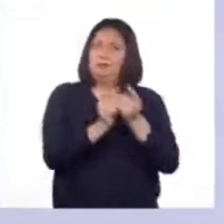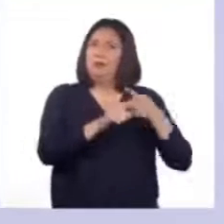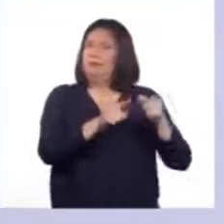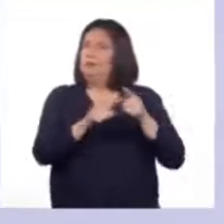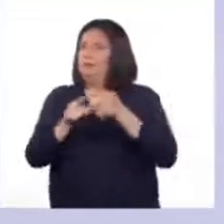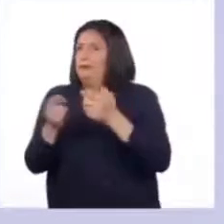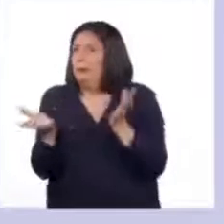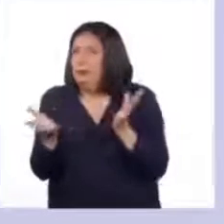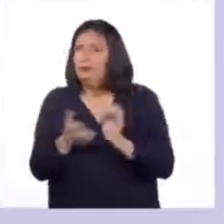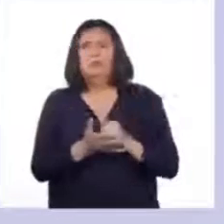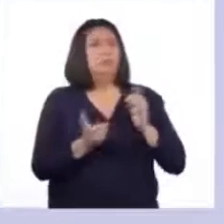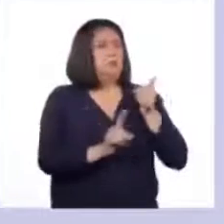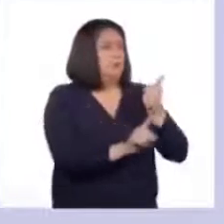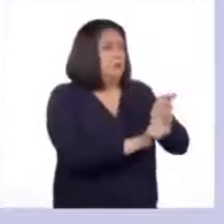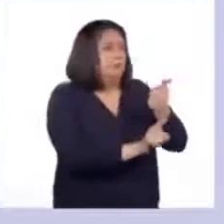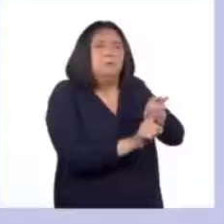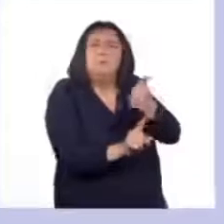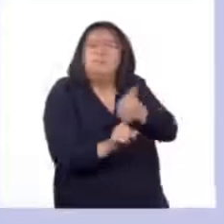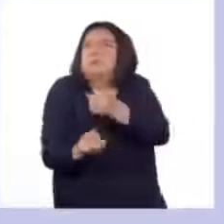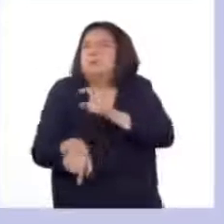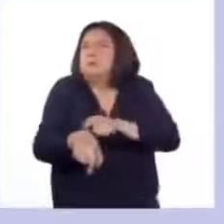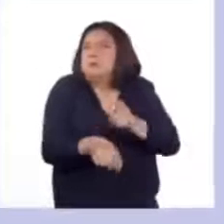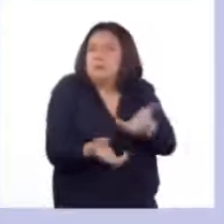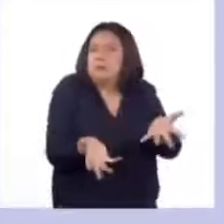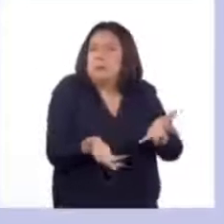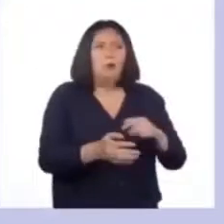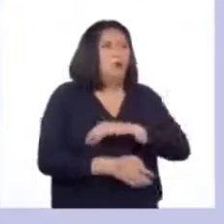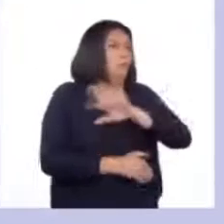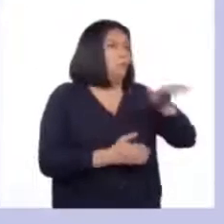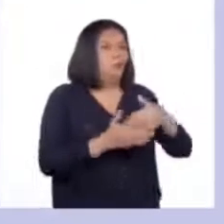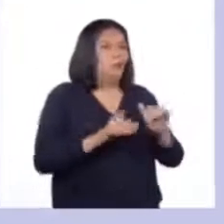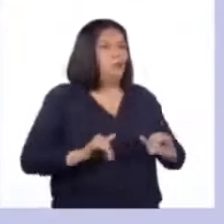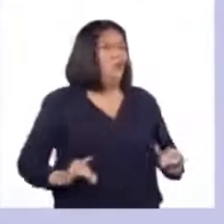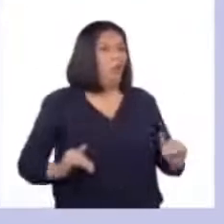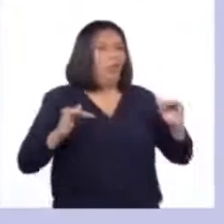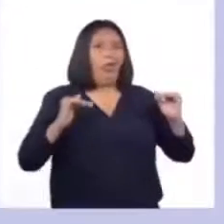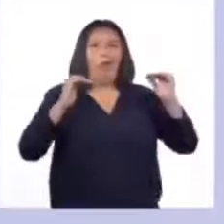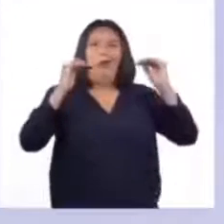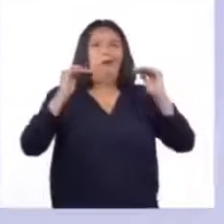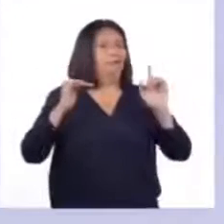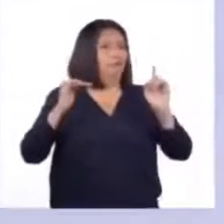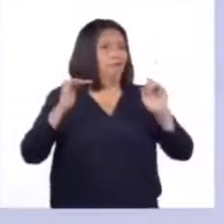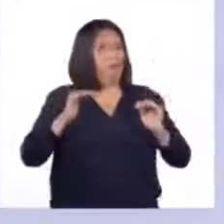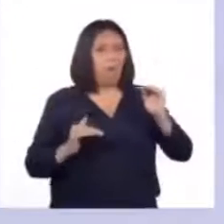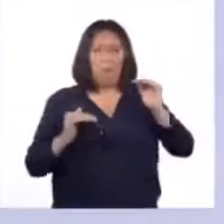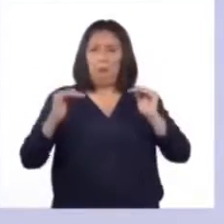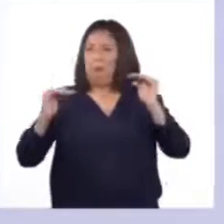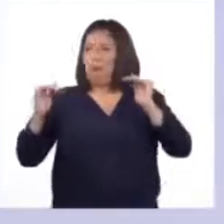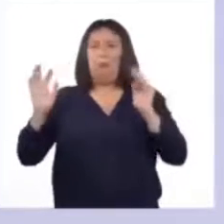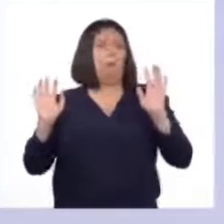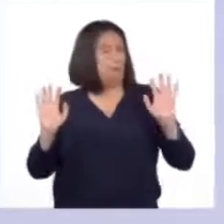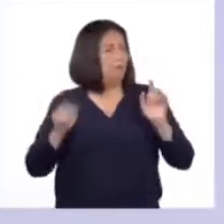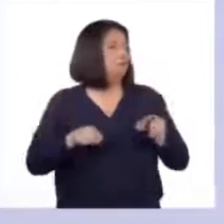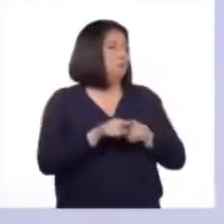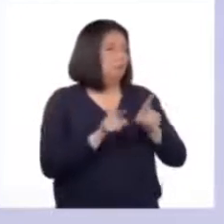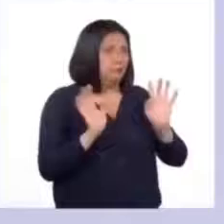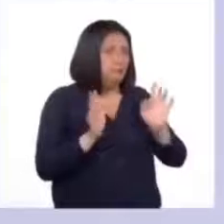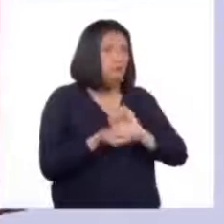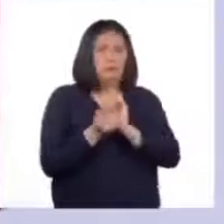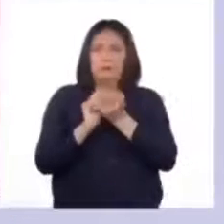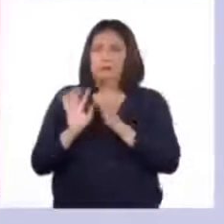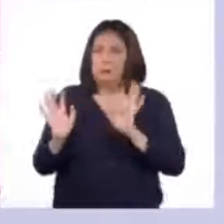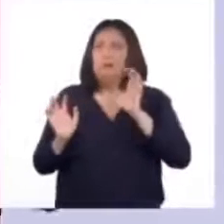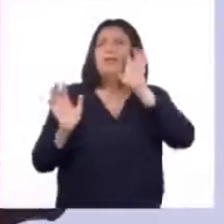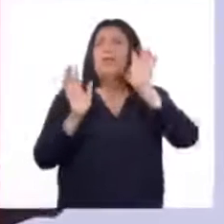distinta y a su propio ritmo. No todos crecemos y cambiamos de la misma forma ni al mismo tiempo. Por ejemplo,